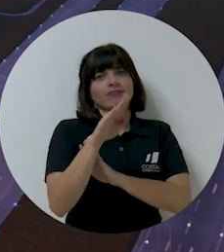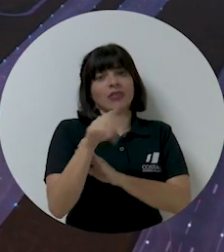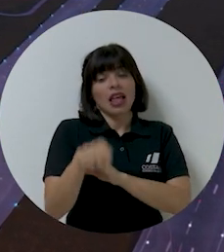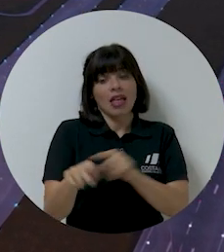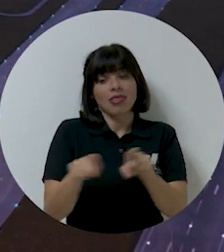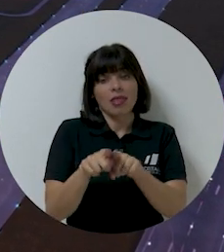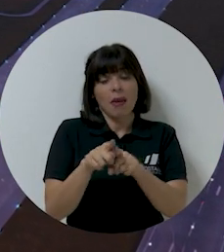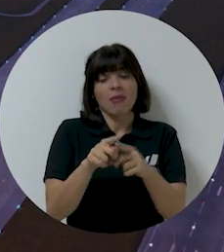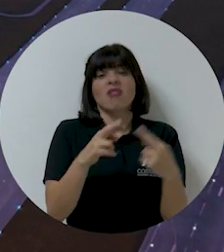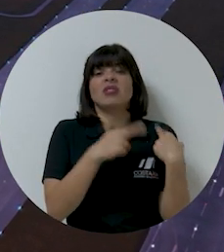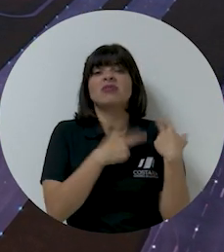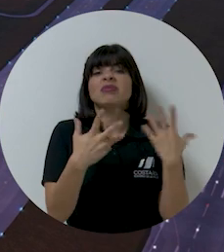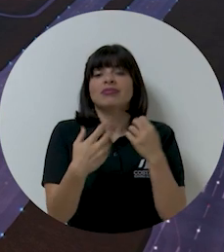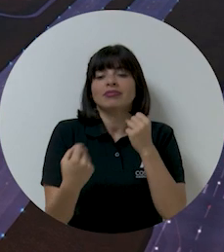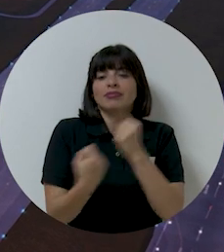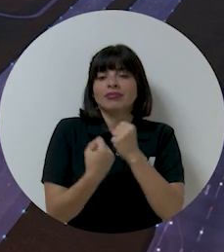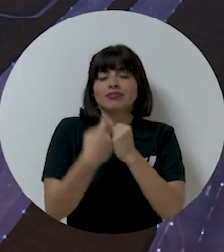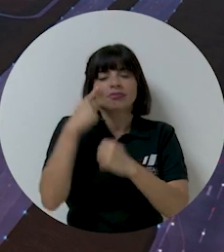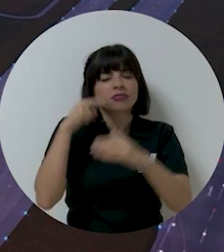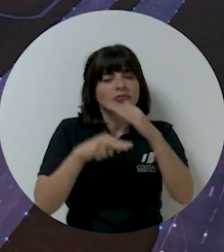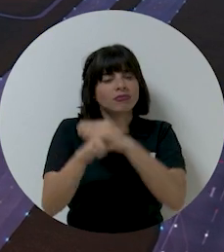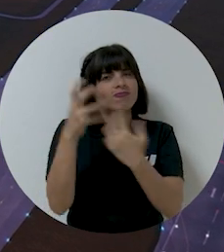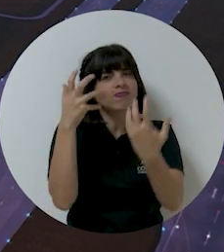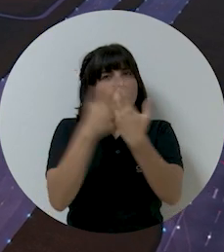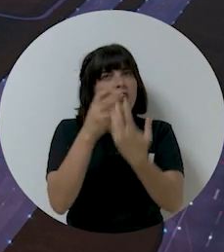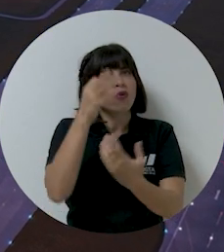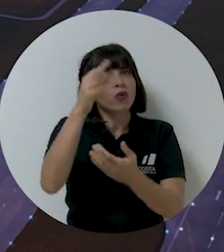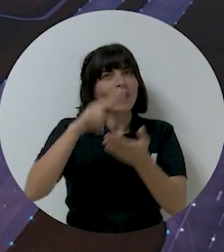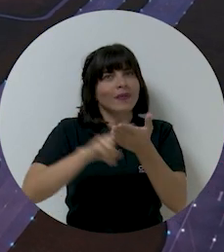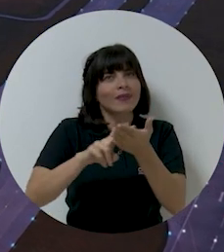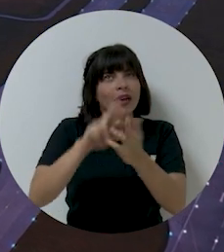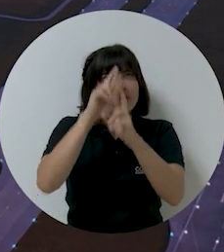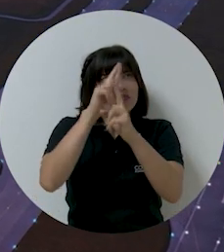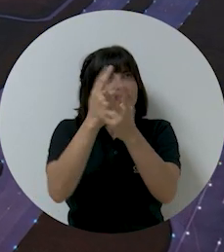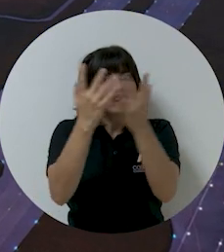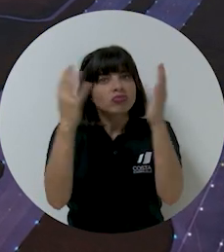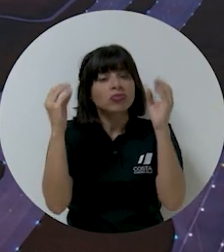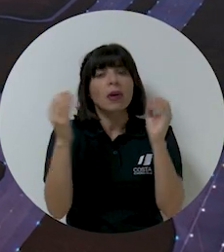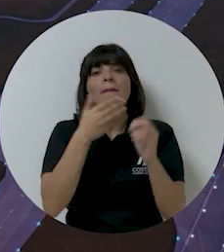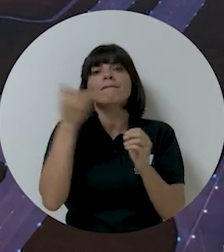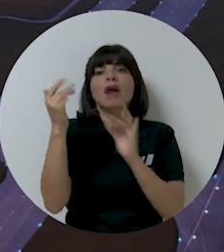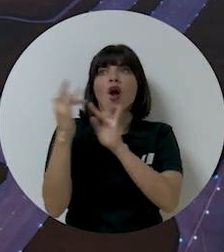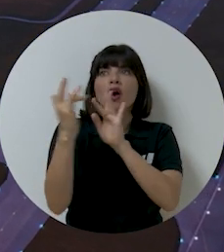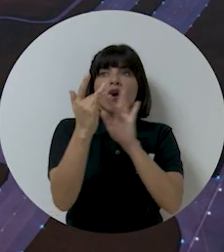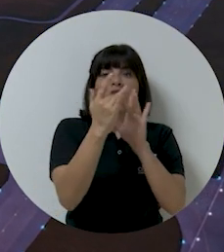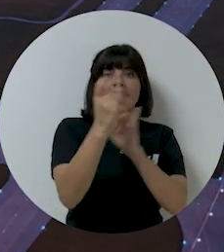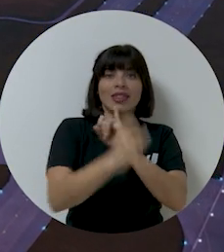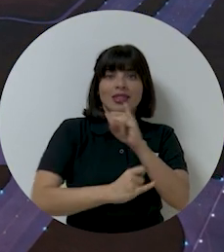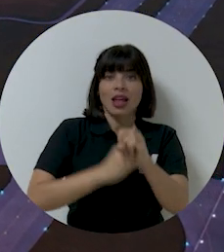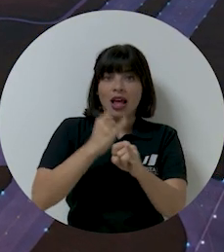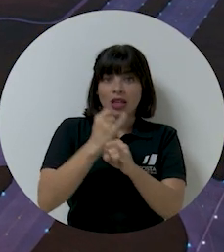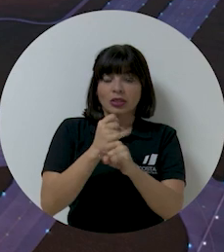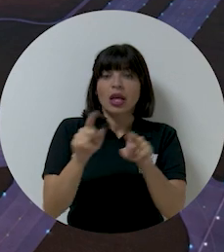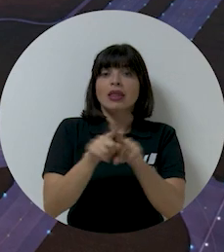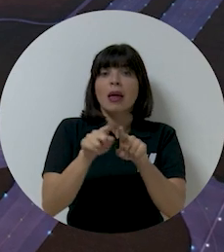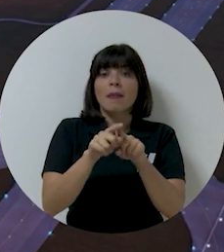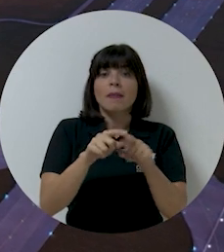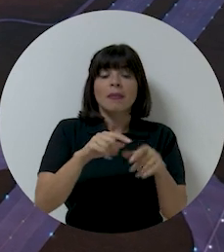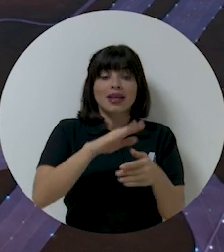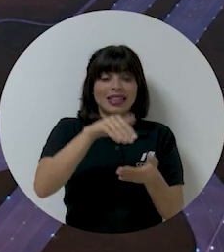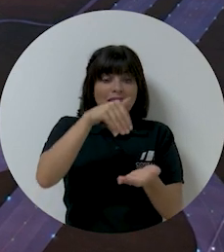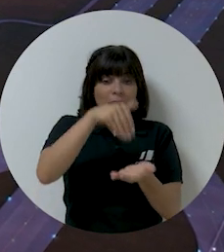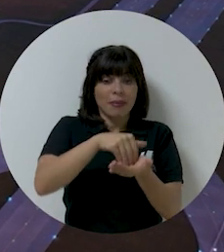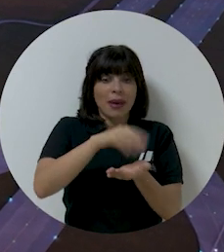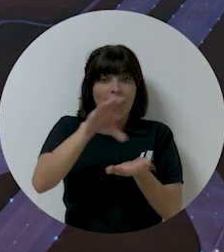los responsables de implementar la visión para un futuro sostenible y verde, mejorando la conectividad internacional y vertebrando las áreas